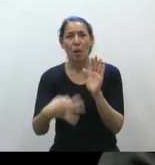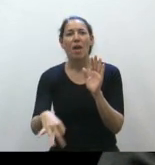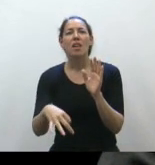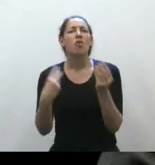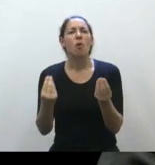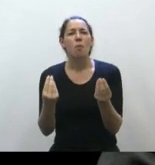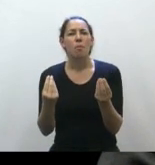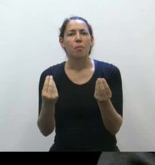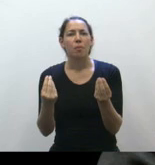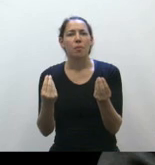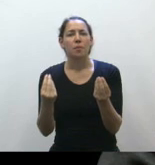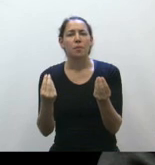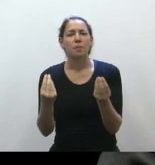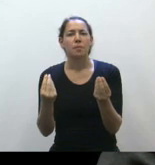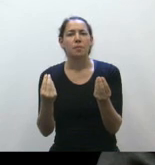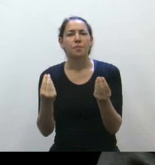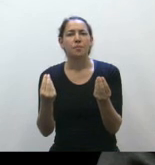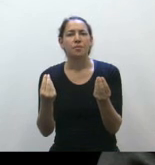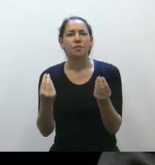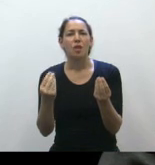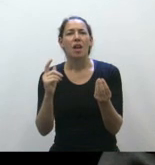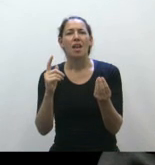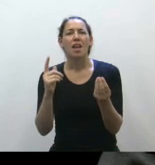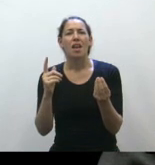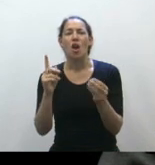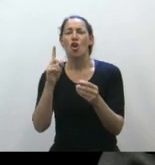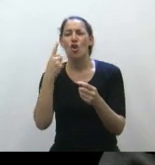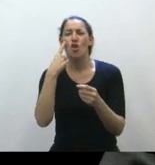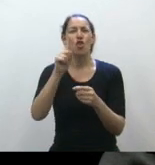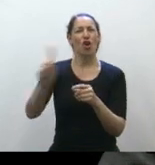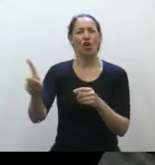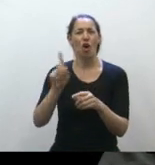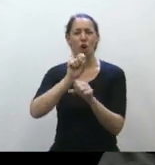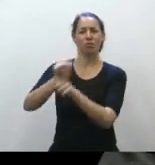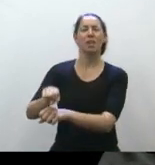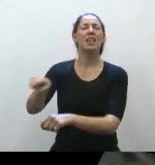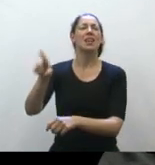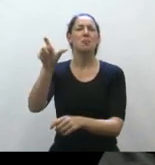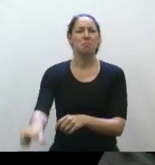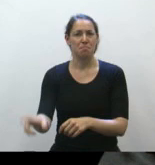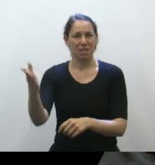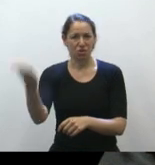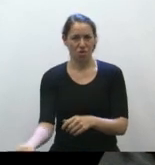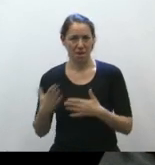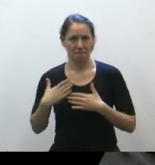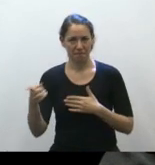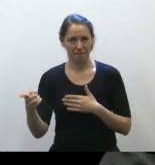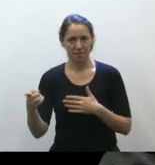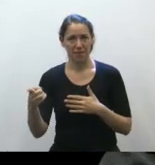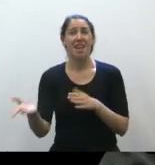el carácter de persona humana del niño por nacer. Y en el pacto de convivencia